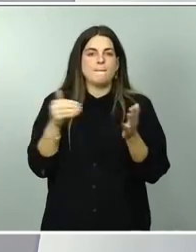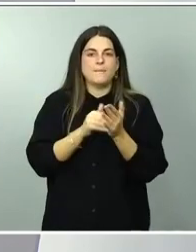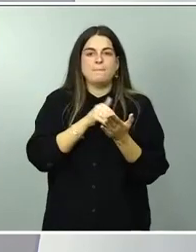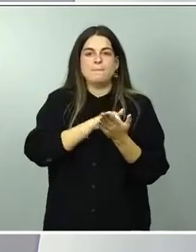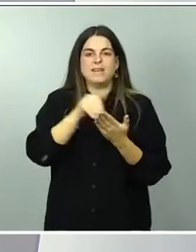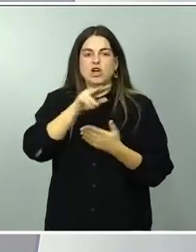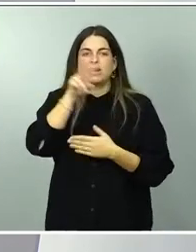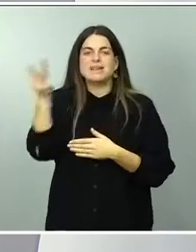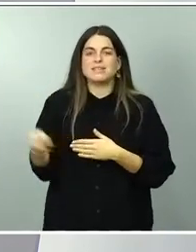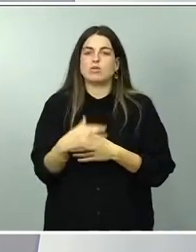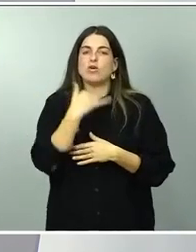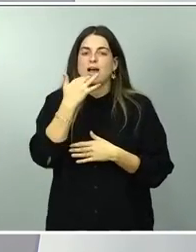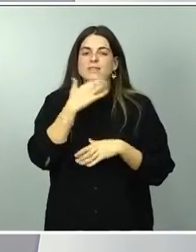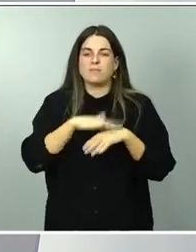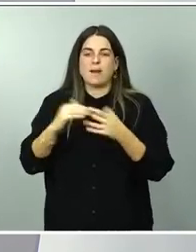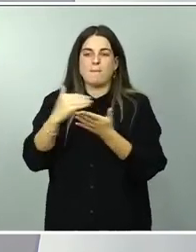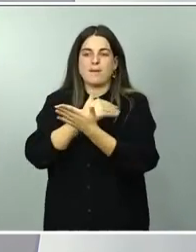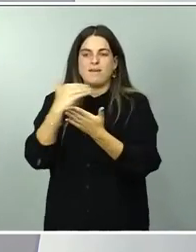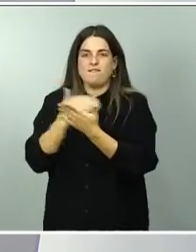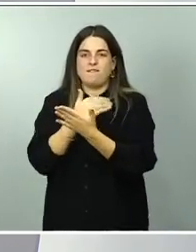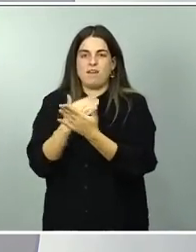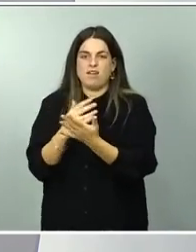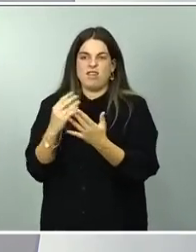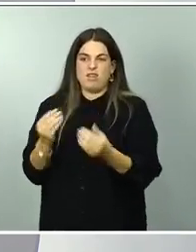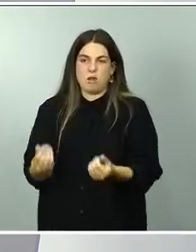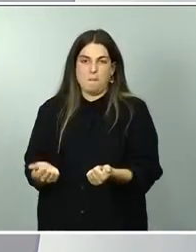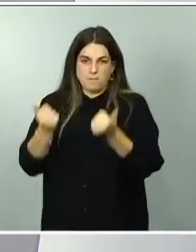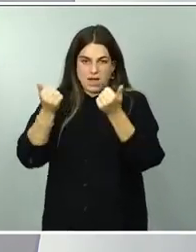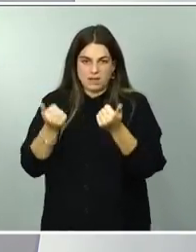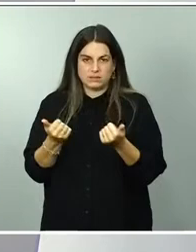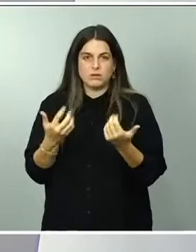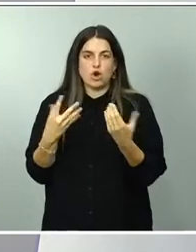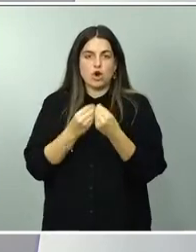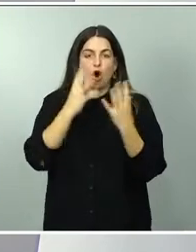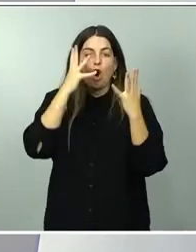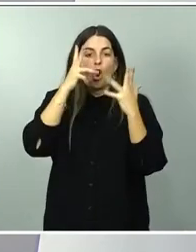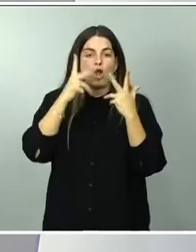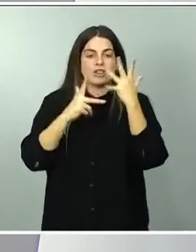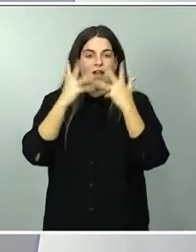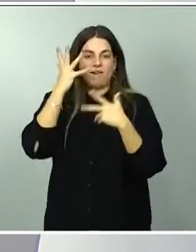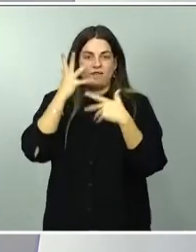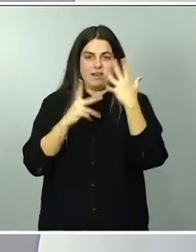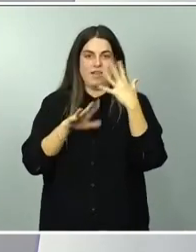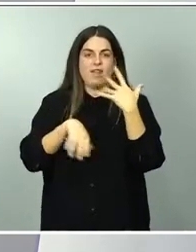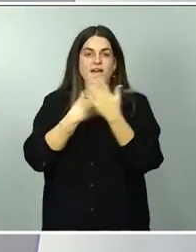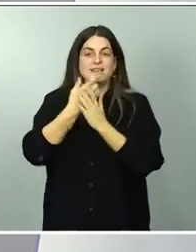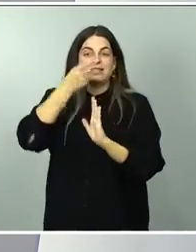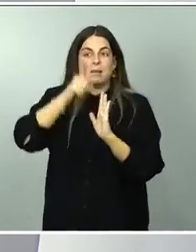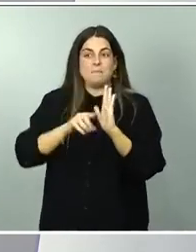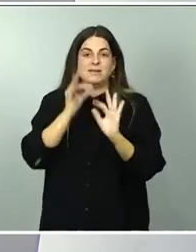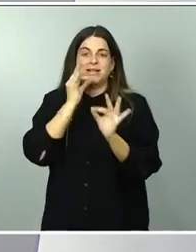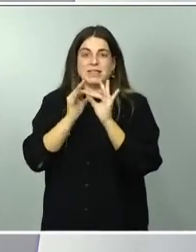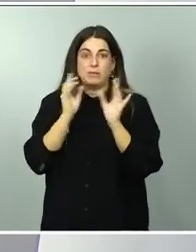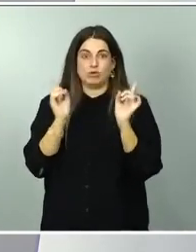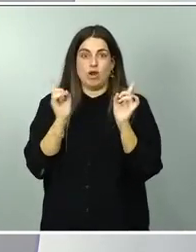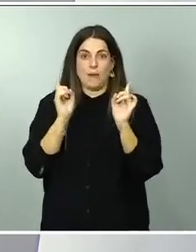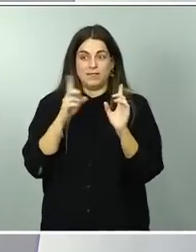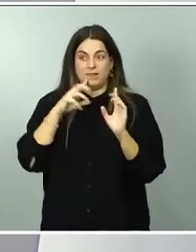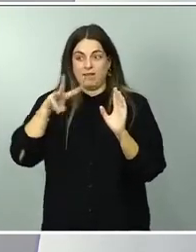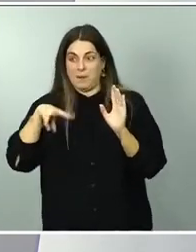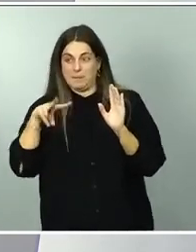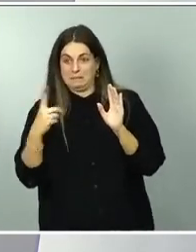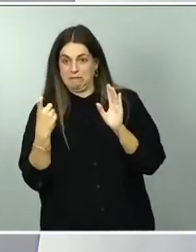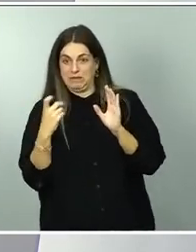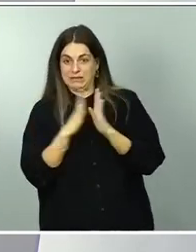de beneficios, insisto, solo con contabilidad de algunas hasta el mes de septiembre. Ese porcentaje, lo más